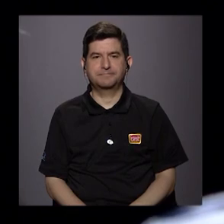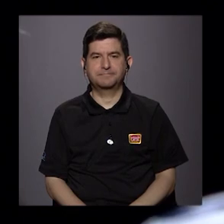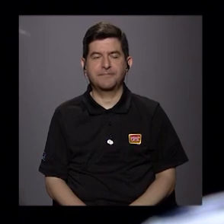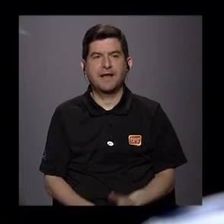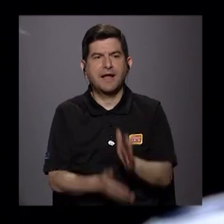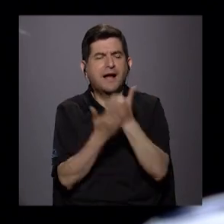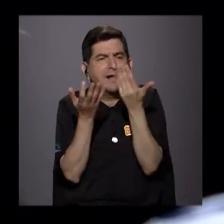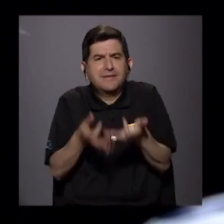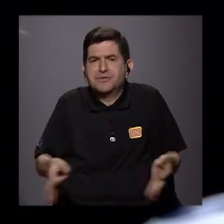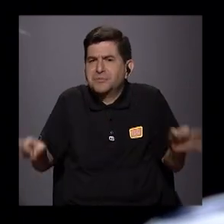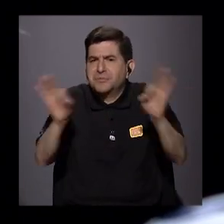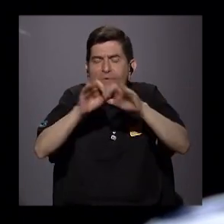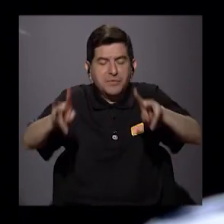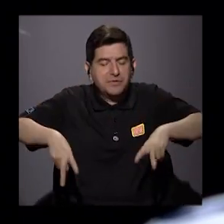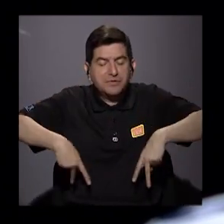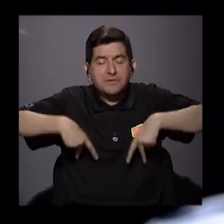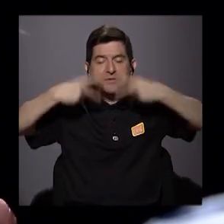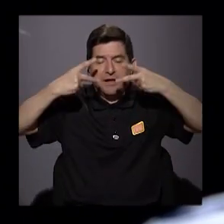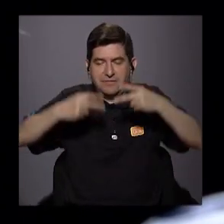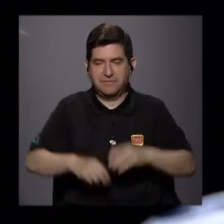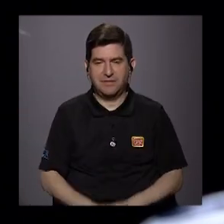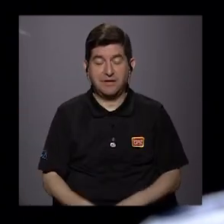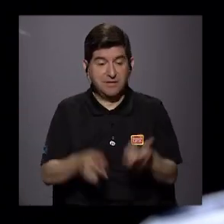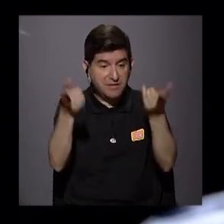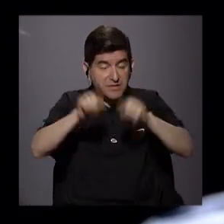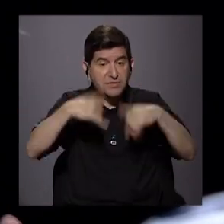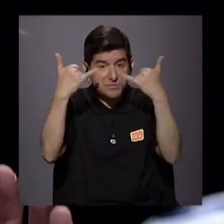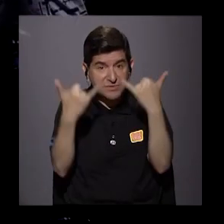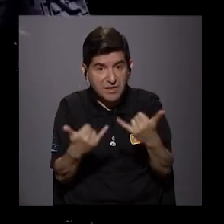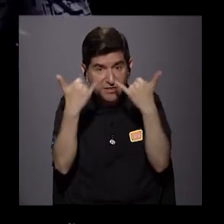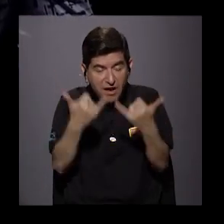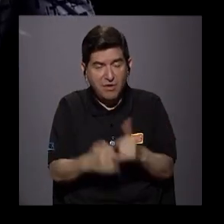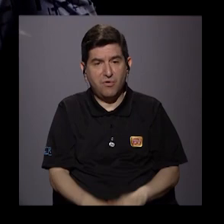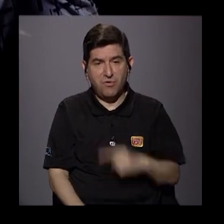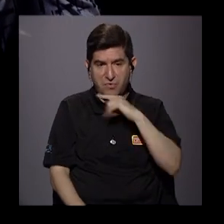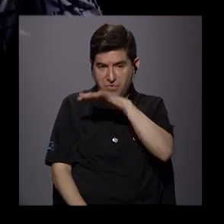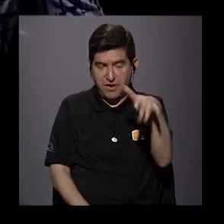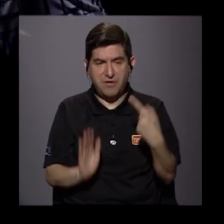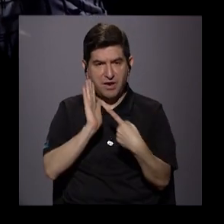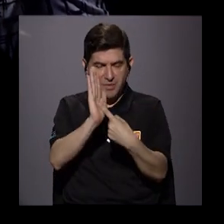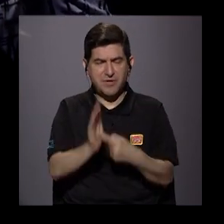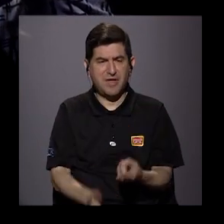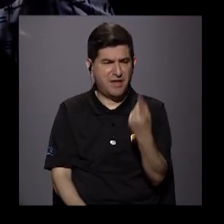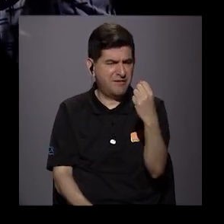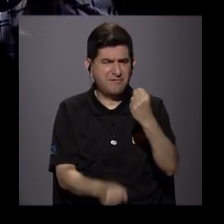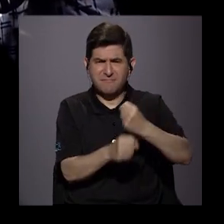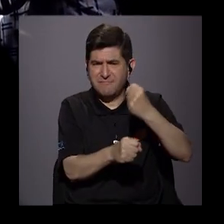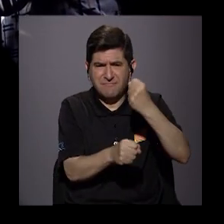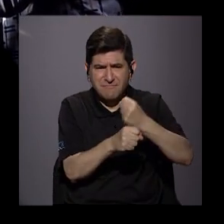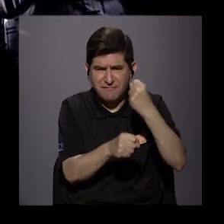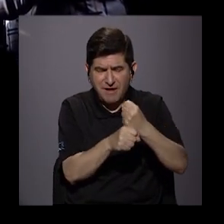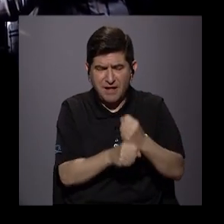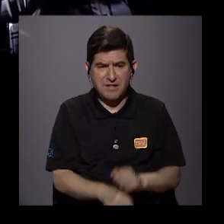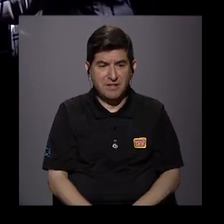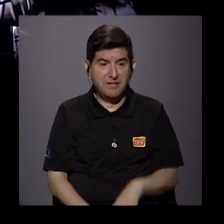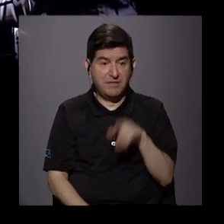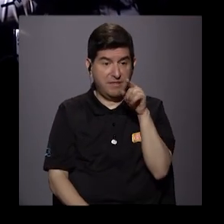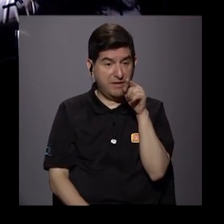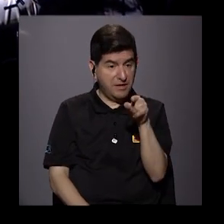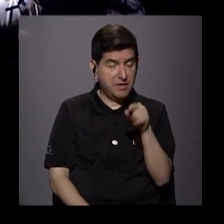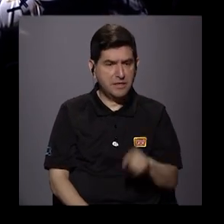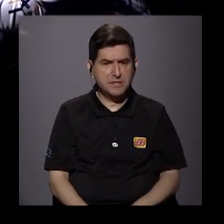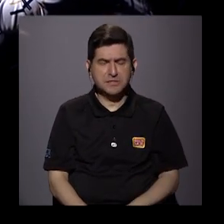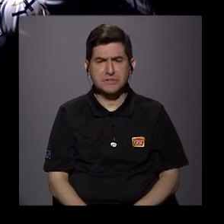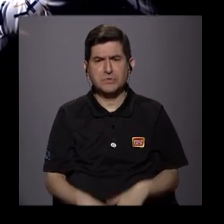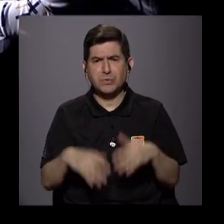que es fundamental en la vida y que está sucediendo en este momento. La realidad dice que hay un desempleo que cada vez se convierte en